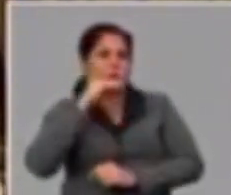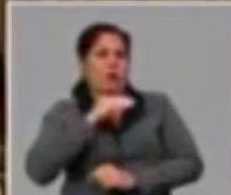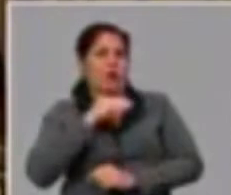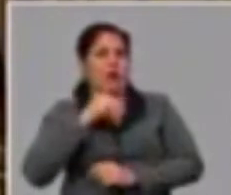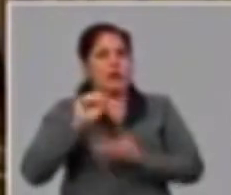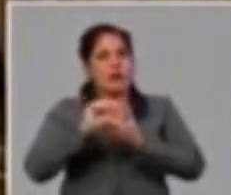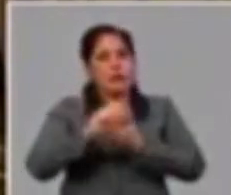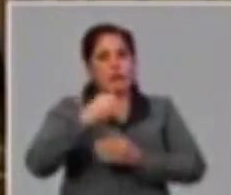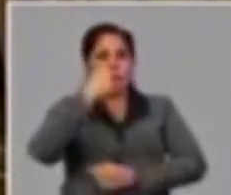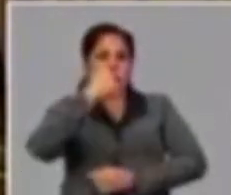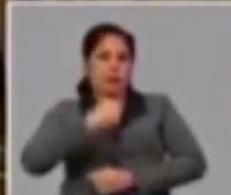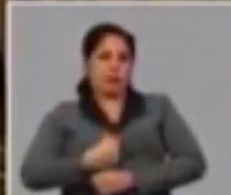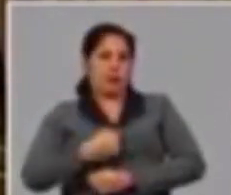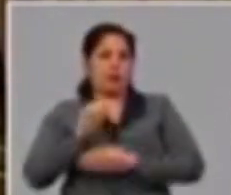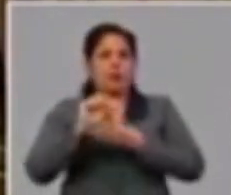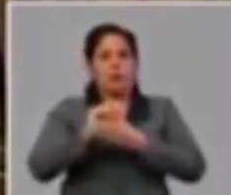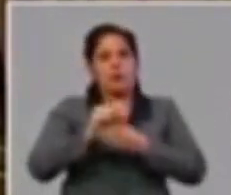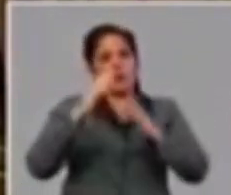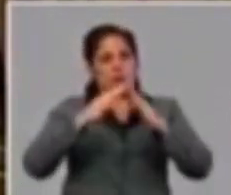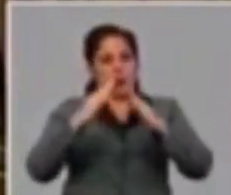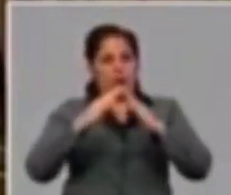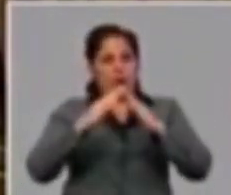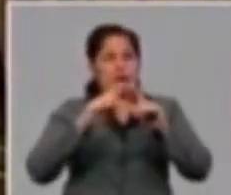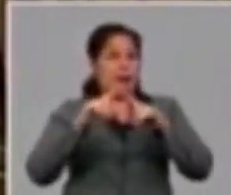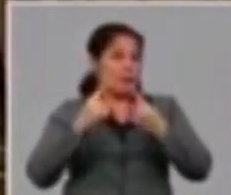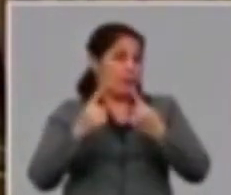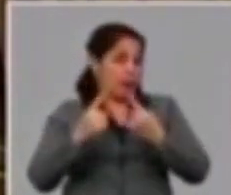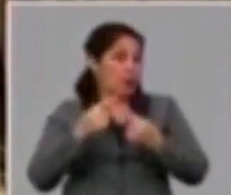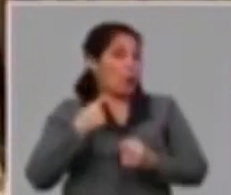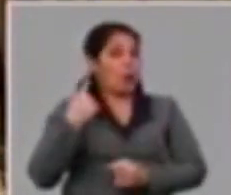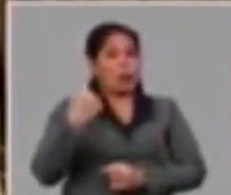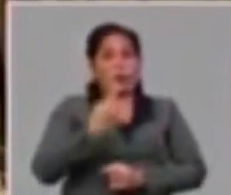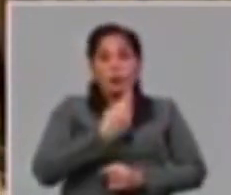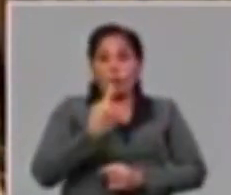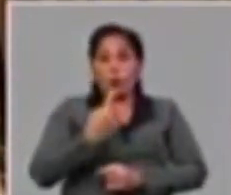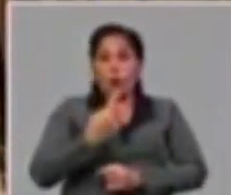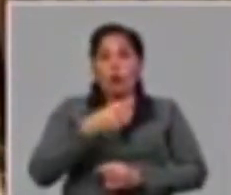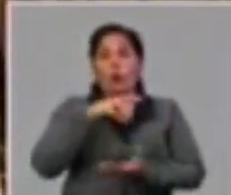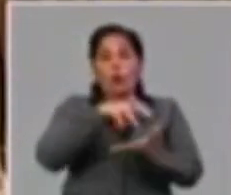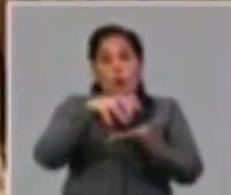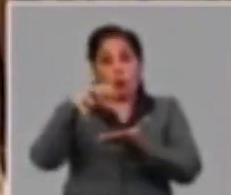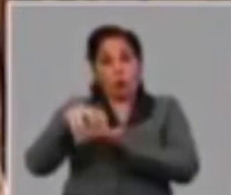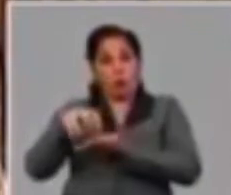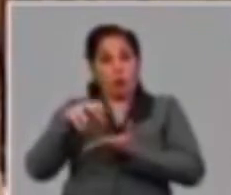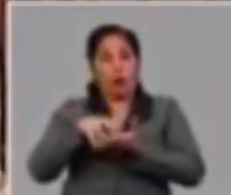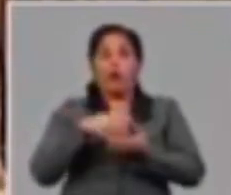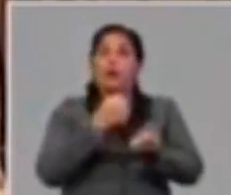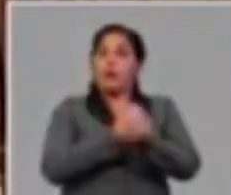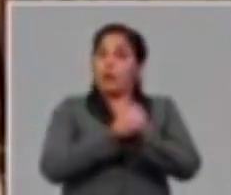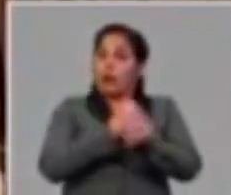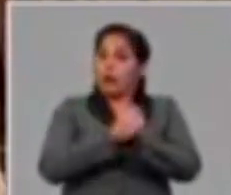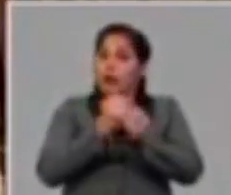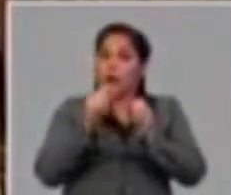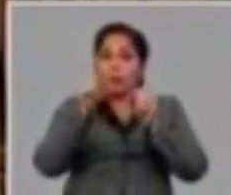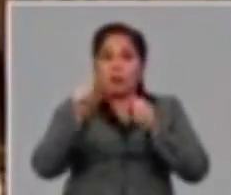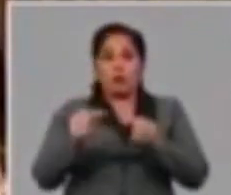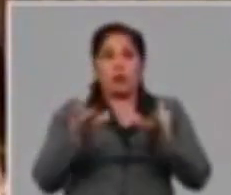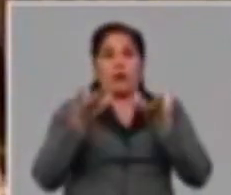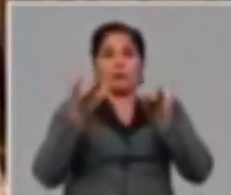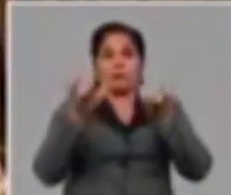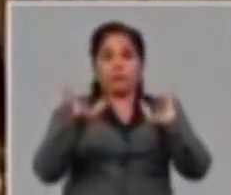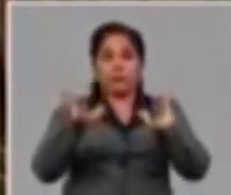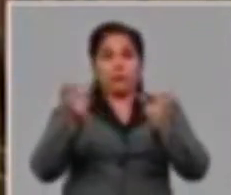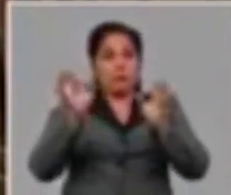personales y los servicios del hogar. Pero, por supuesto, todas estas instalaciones a partir del nivel de riesgo de la concentración de personas